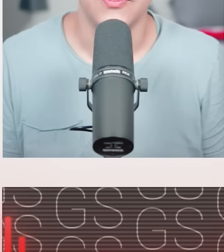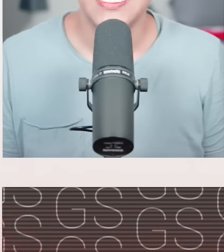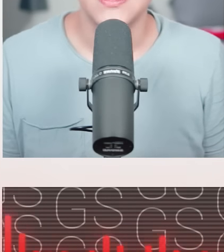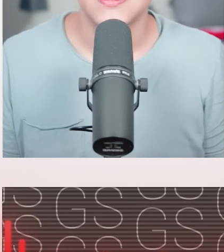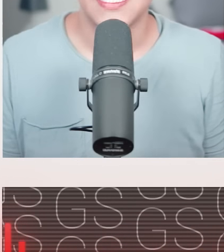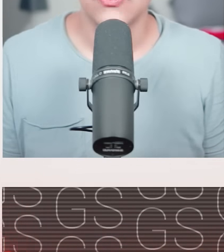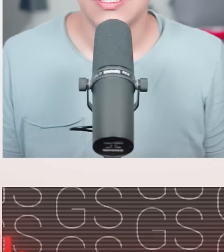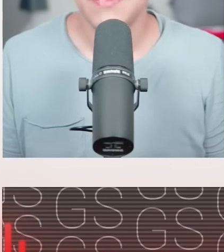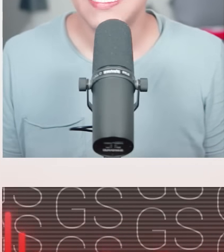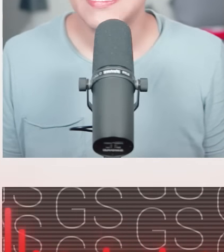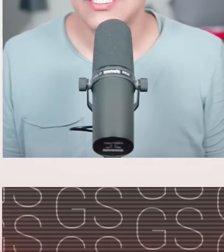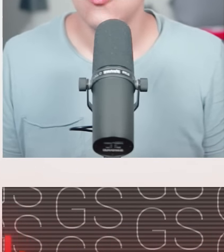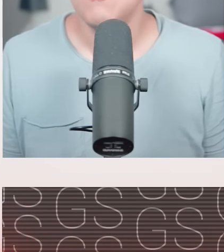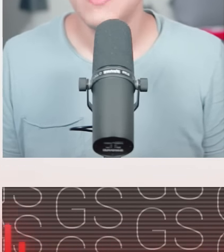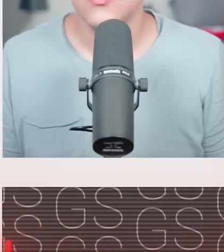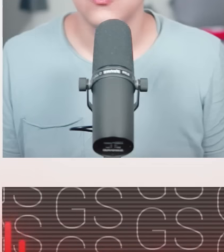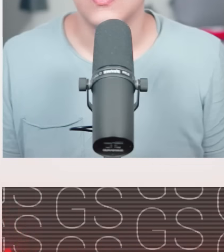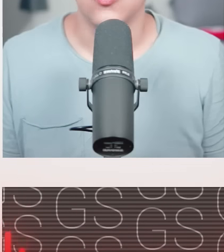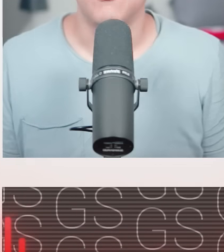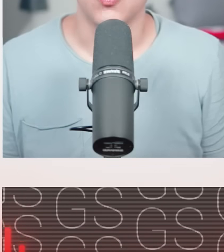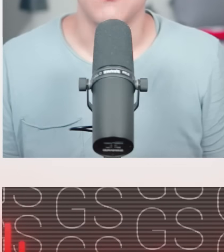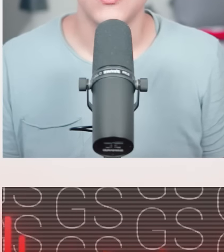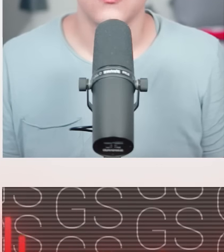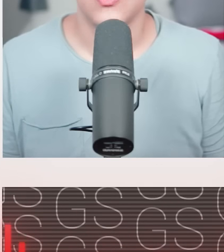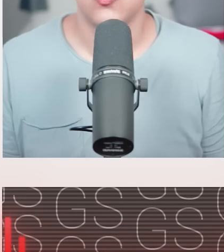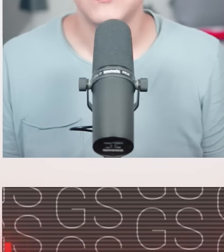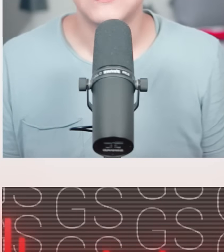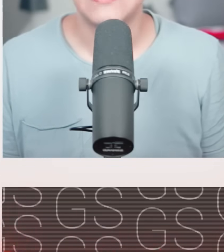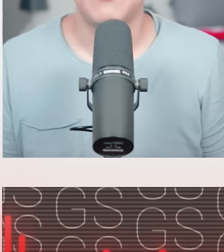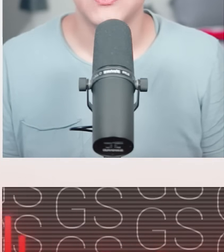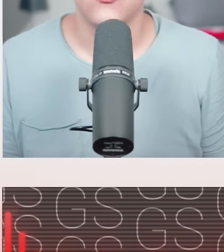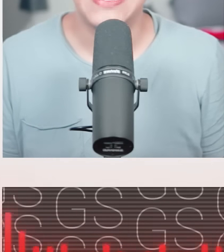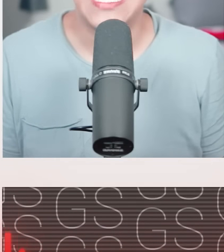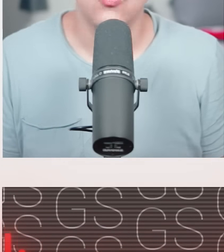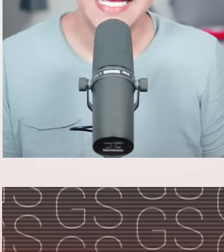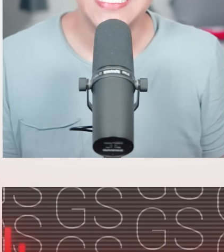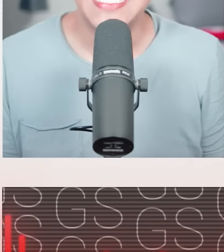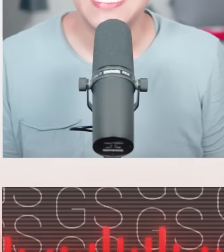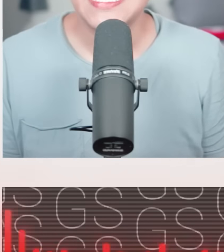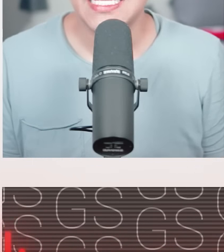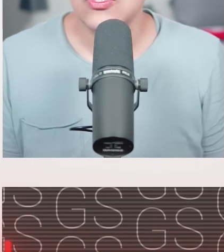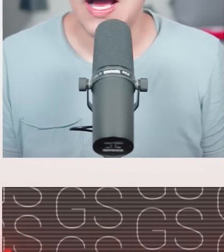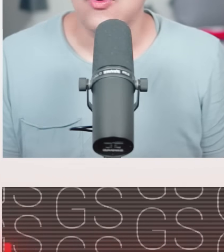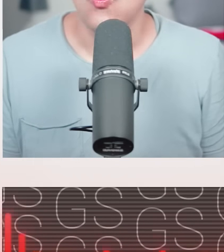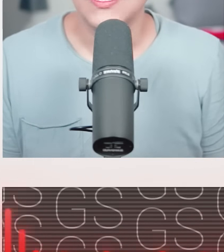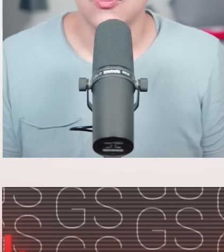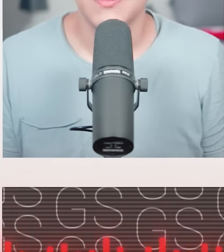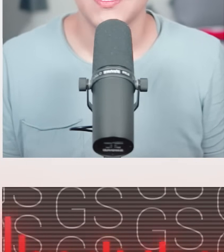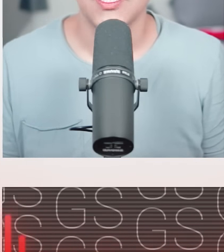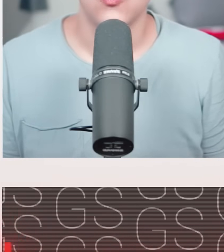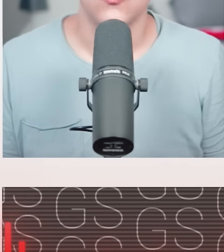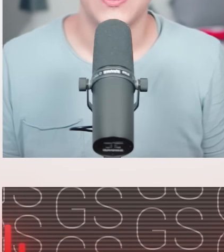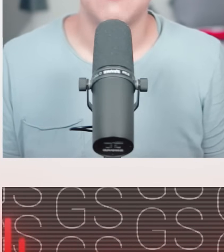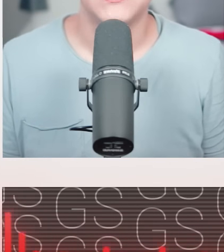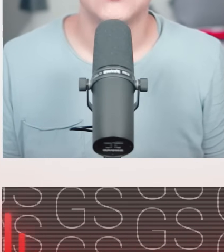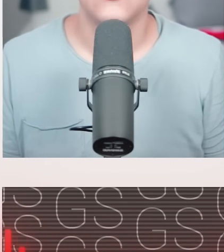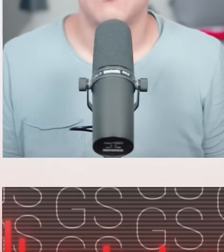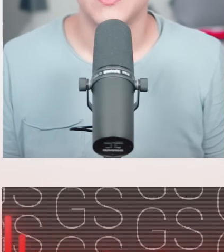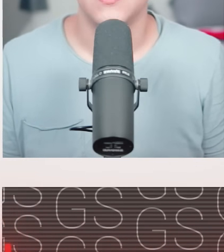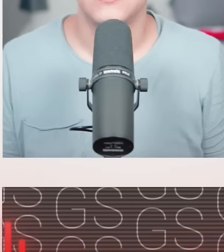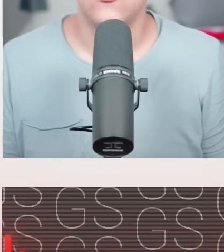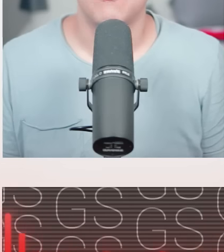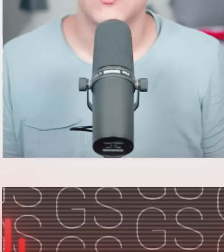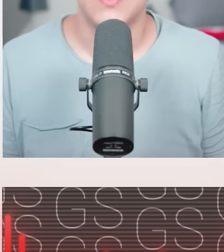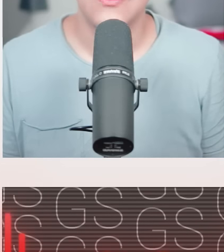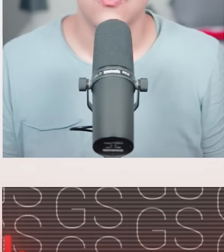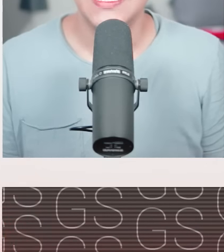sucedió, destacando también que se han cumplido con el compromiso de no aumentar el precio de la luz ya estando a cuatro meses de concluir el mandato del